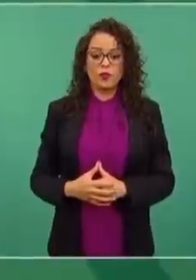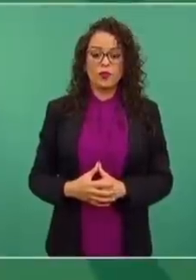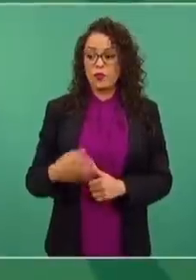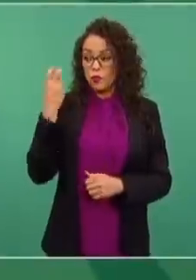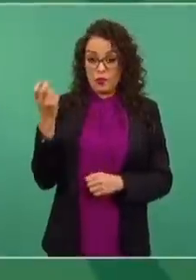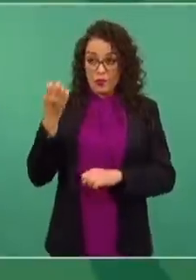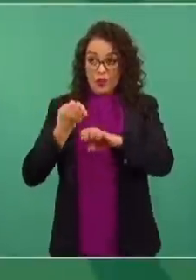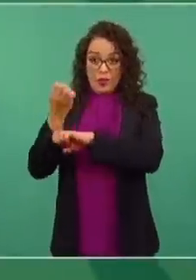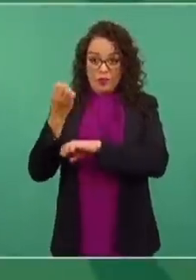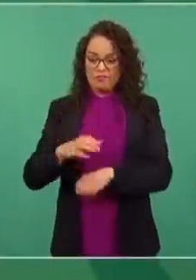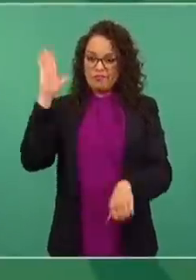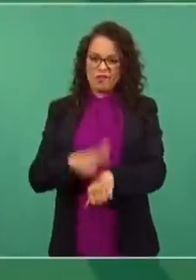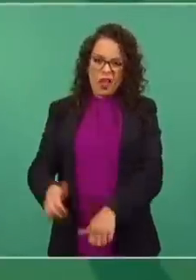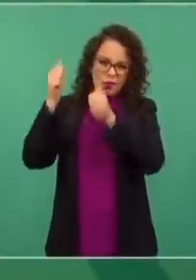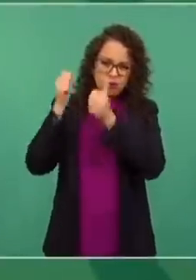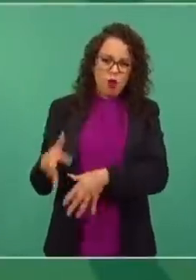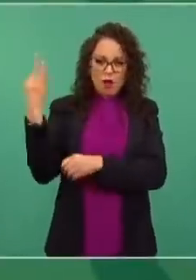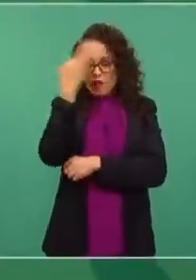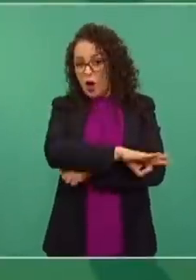de los estados donde hubo más fraude.